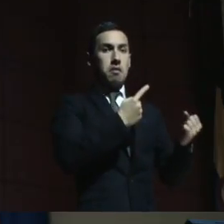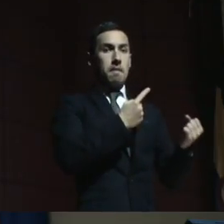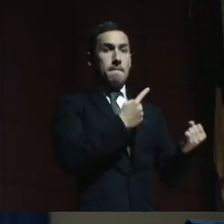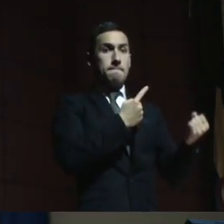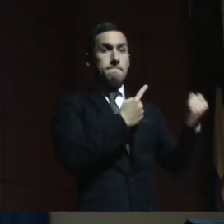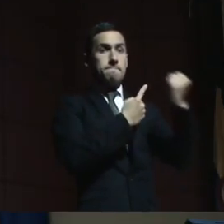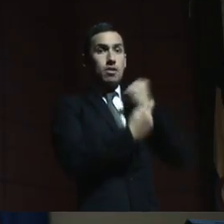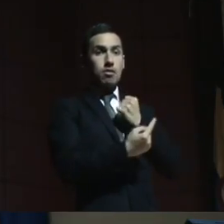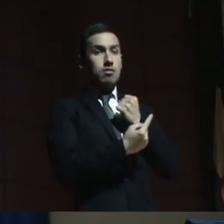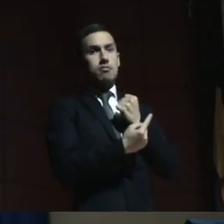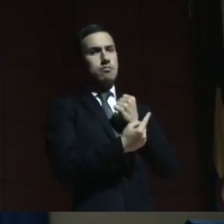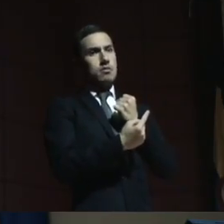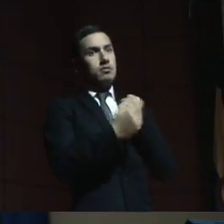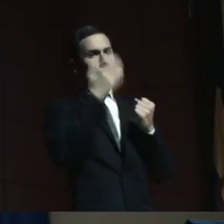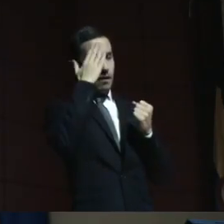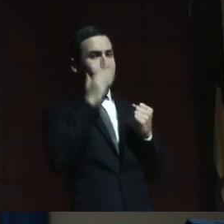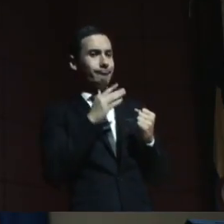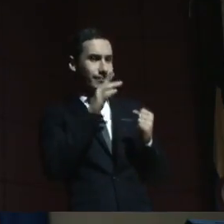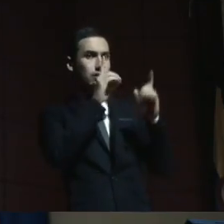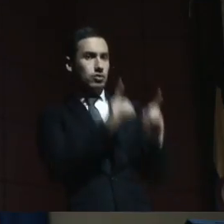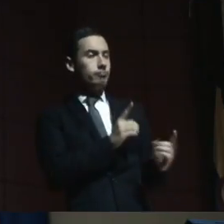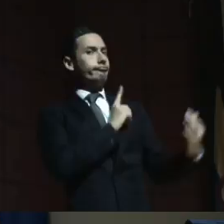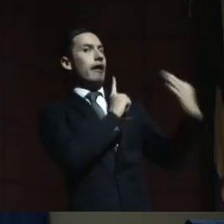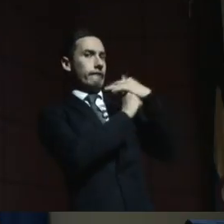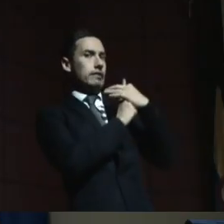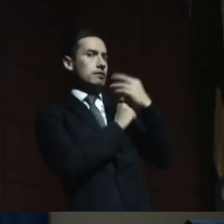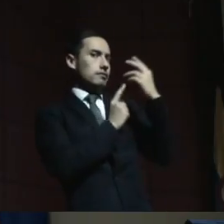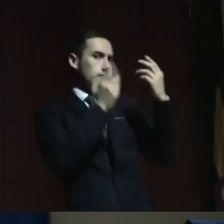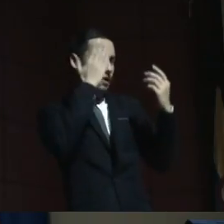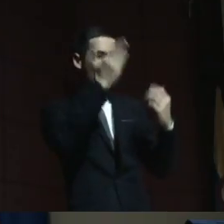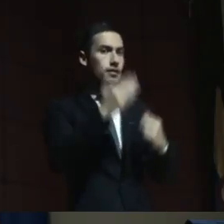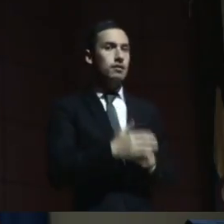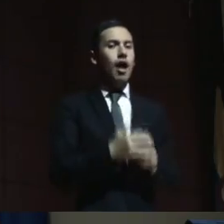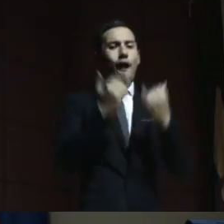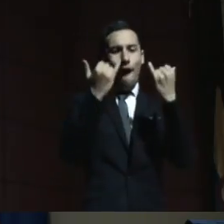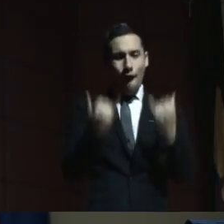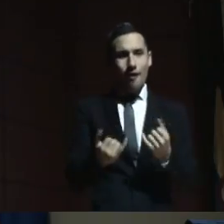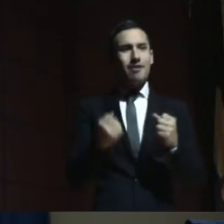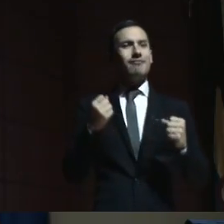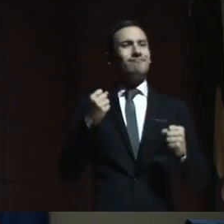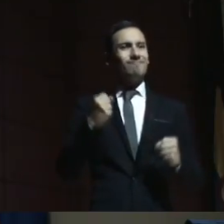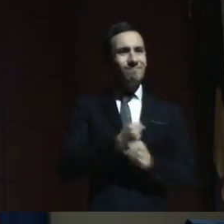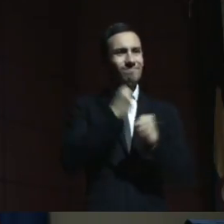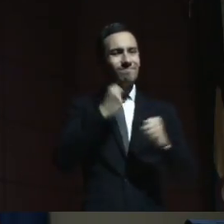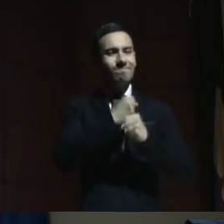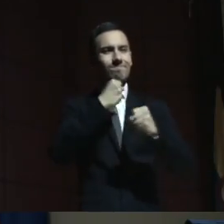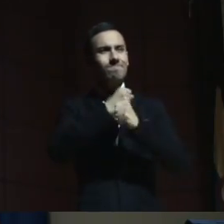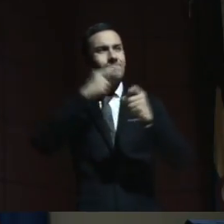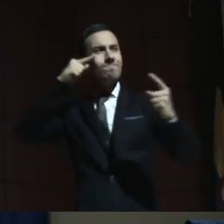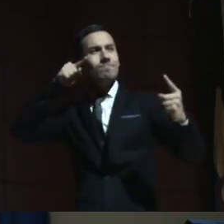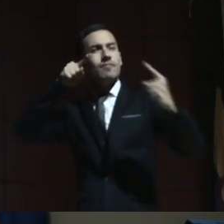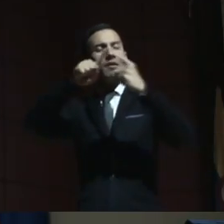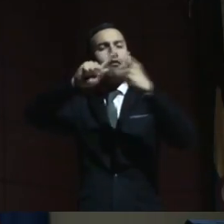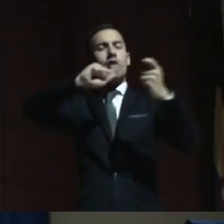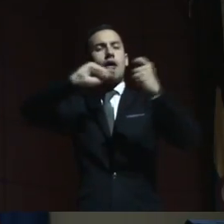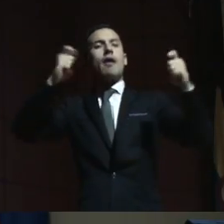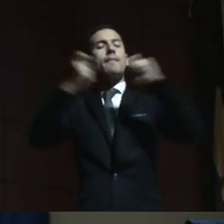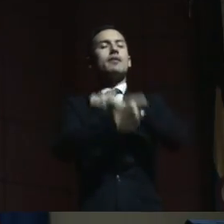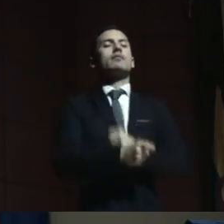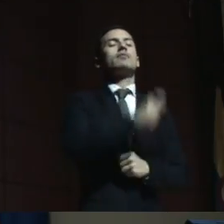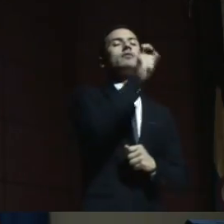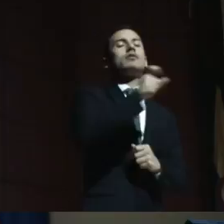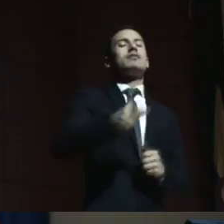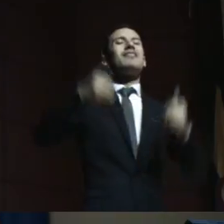decisiones, ¿sí? Entonces, por eso hoy estamos como en esta tarea de cambiar. Las personas con